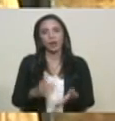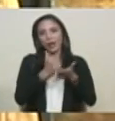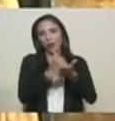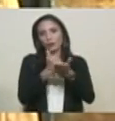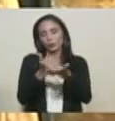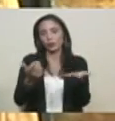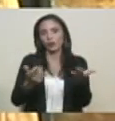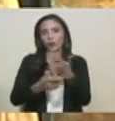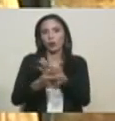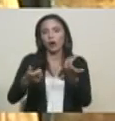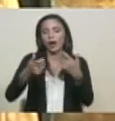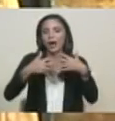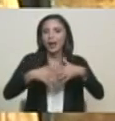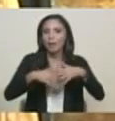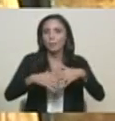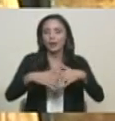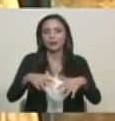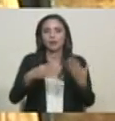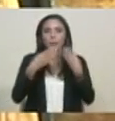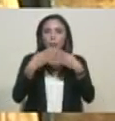de la industria, del sector industrial, del sector productivo.